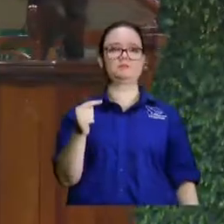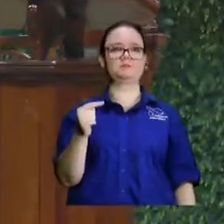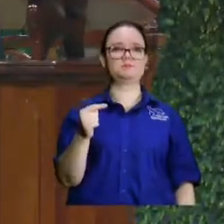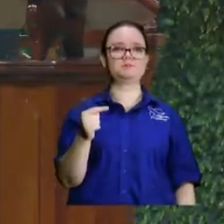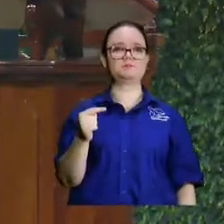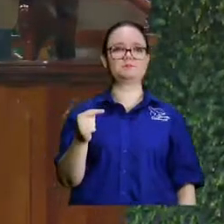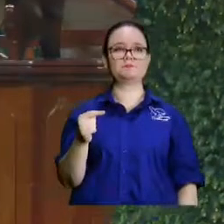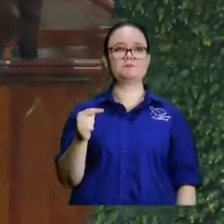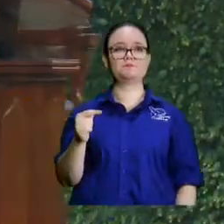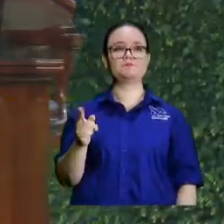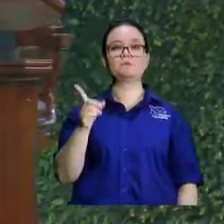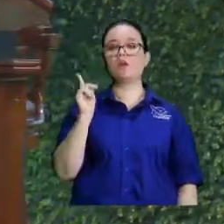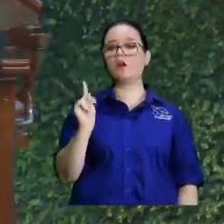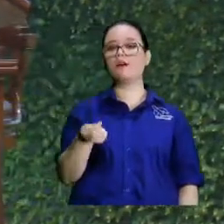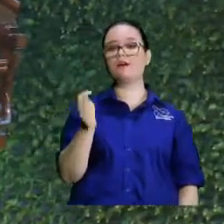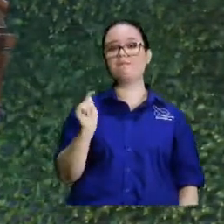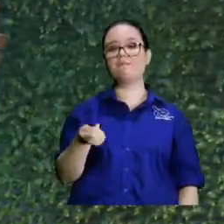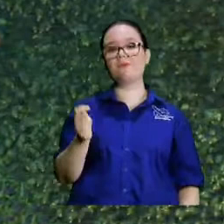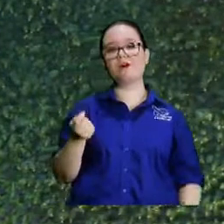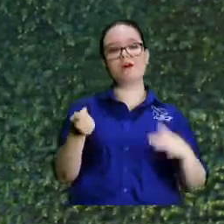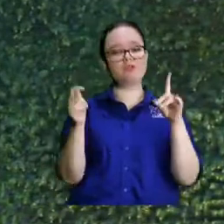si es un abogado lo mismo